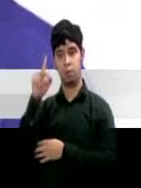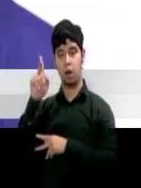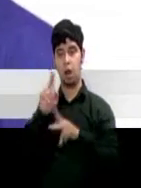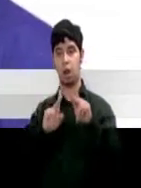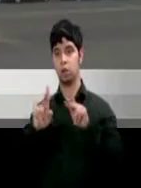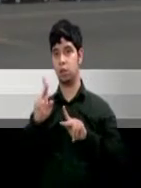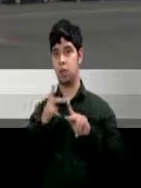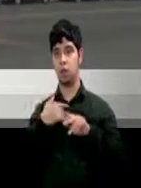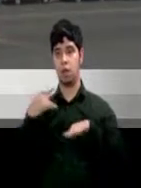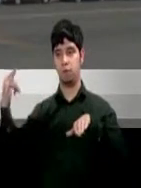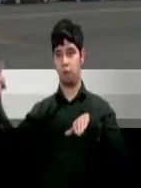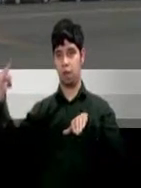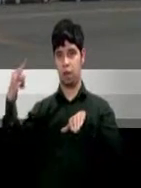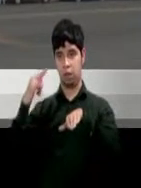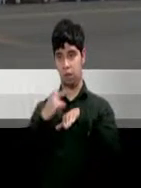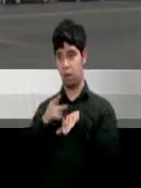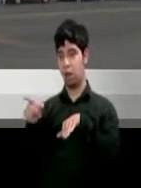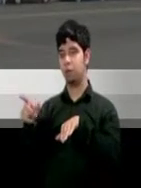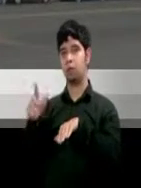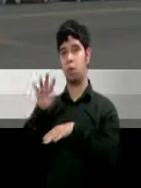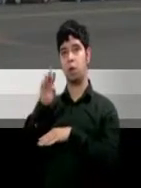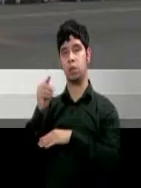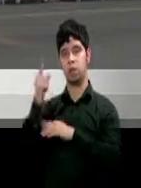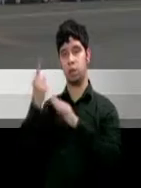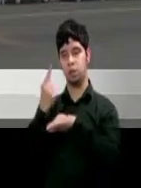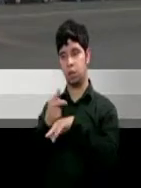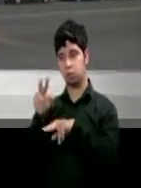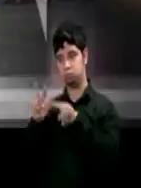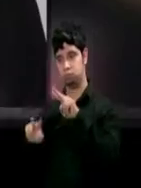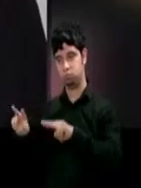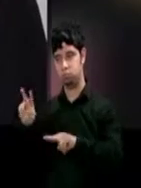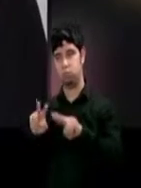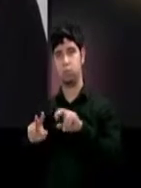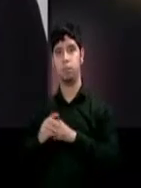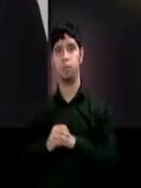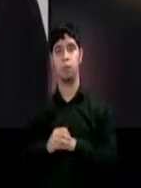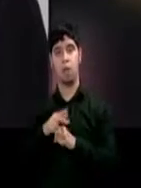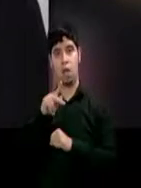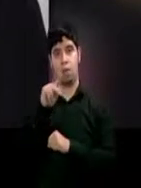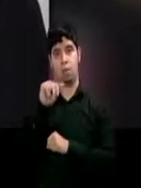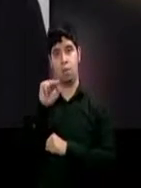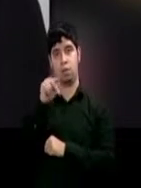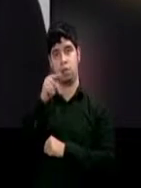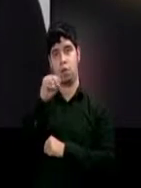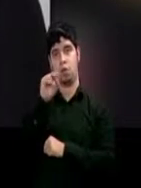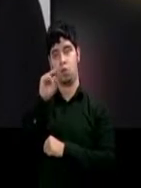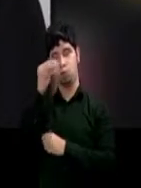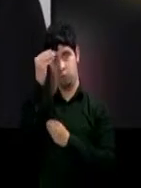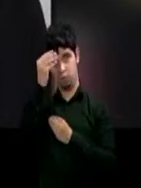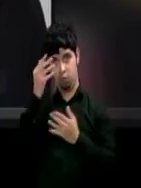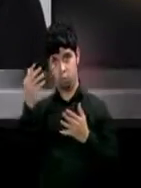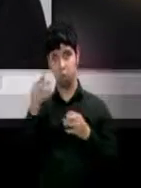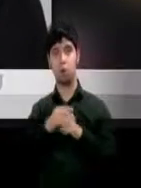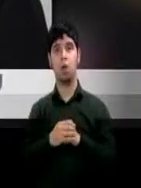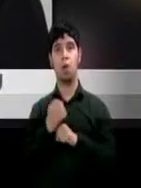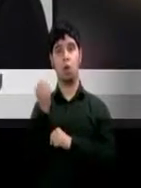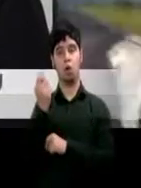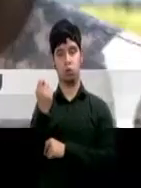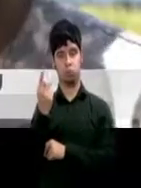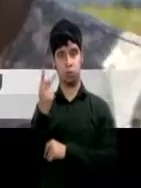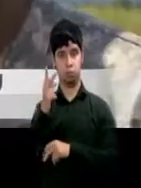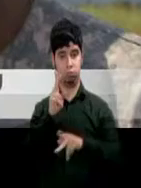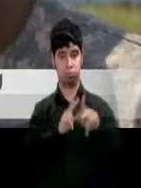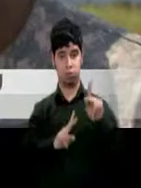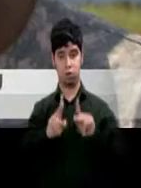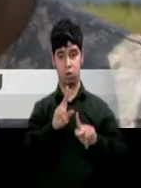procedentes de las zonas expuestas al ébola. De otra parte, el Pentágono informó que 11 miembros del ejército de Estados Unidos fueron